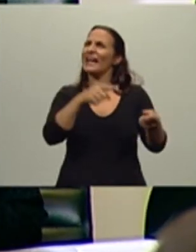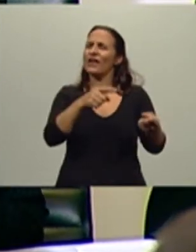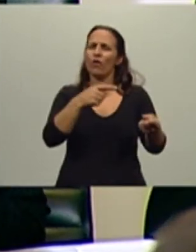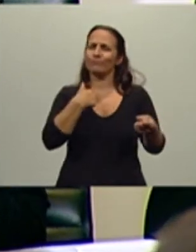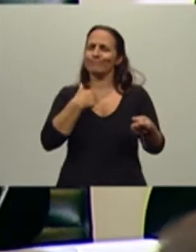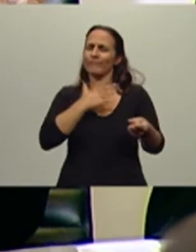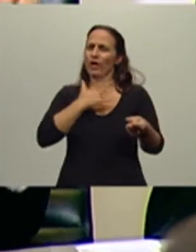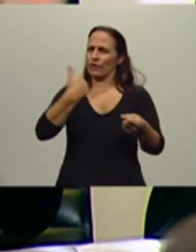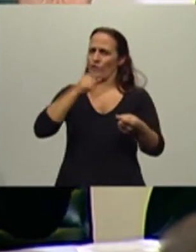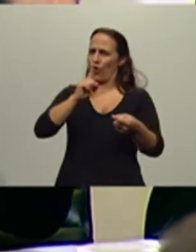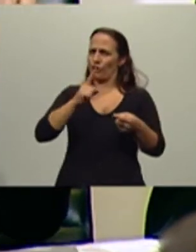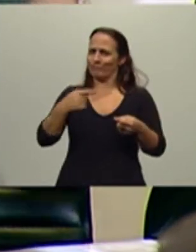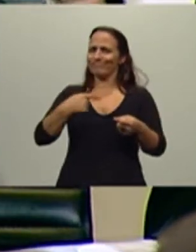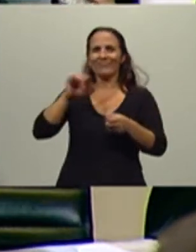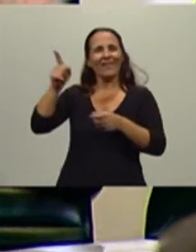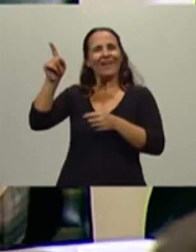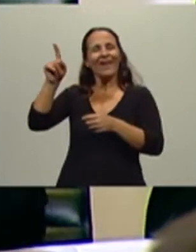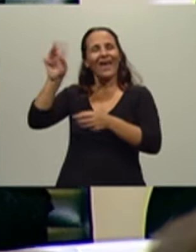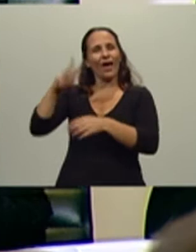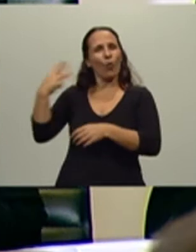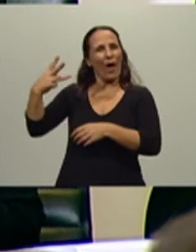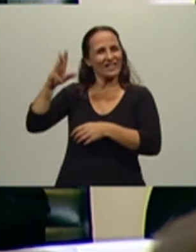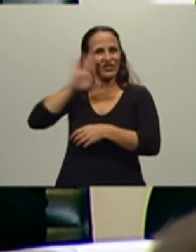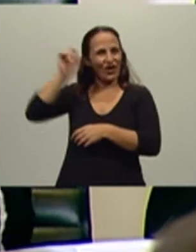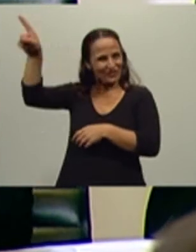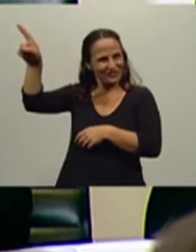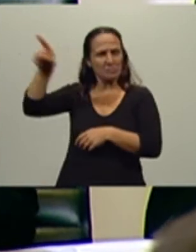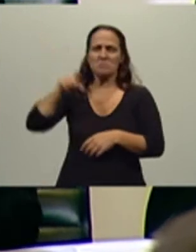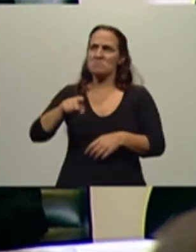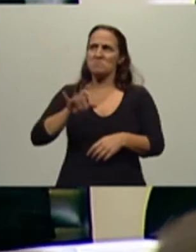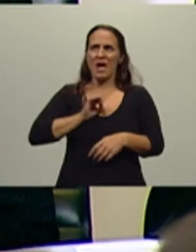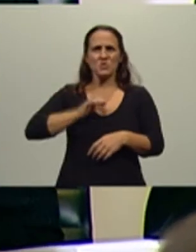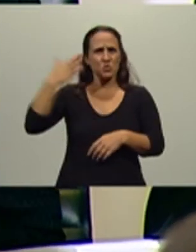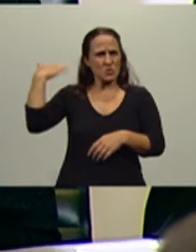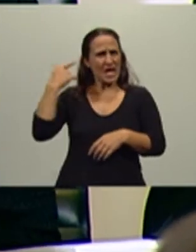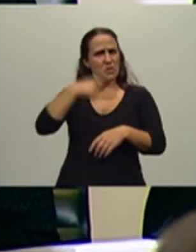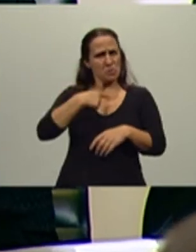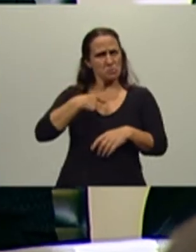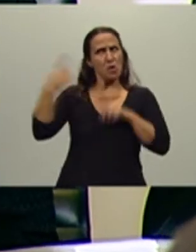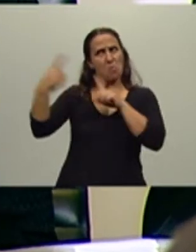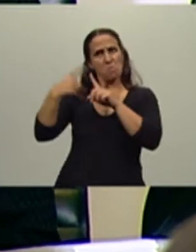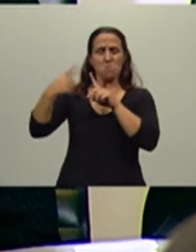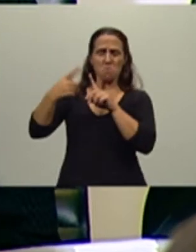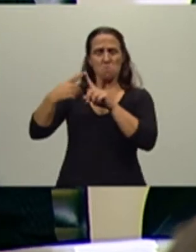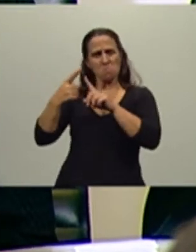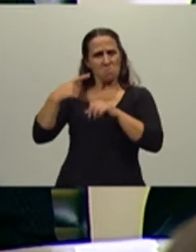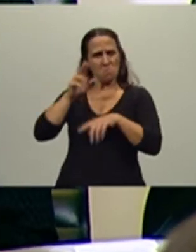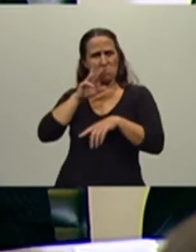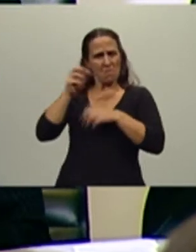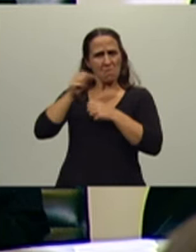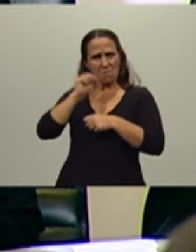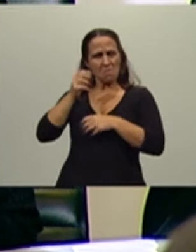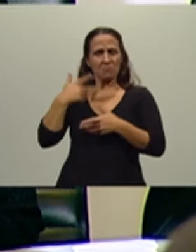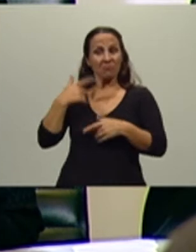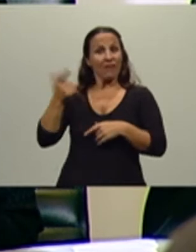Washington y me contó que cuando tuvo, hace muchos años cuando hablaba de manera un poquito más amigable conmigo, me contó que